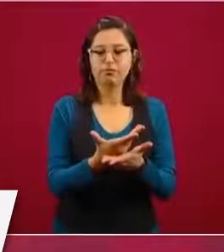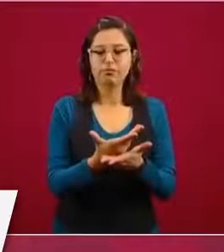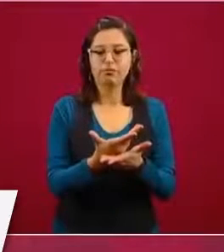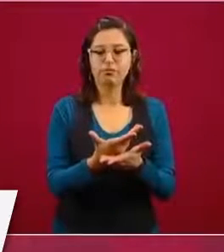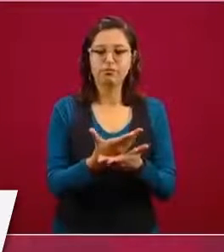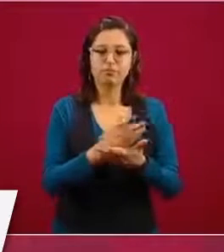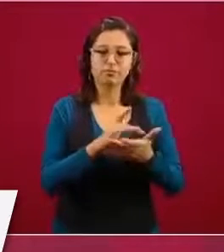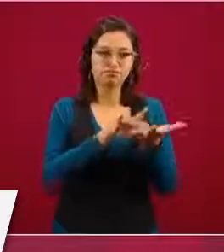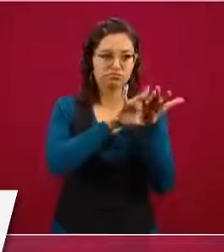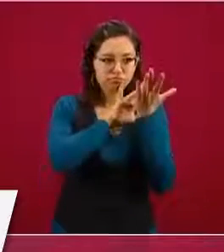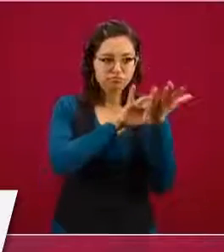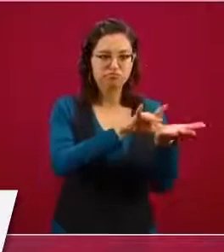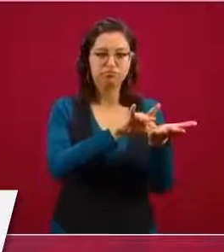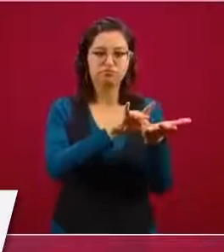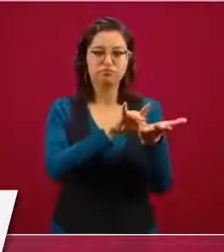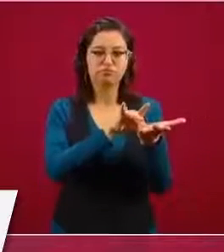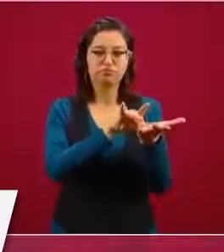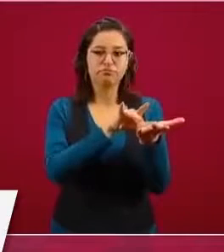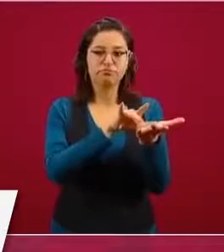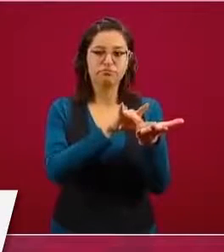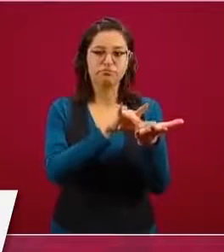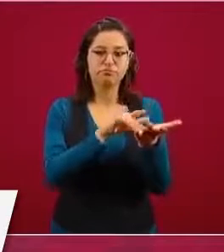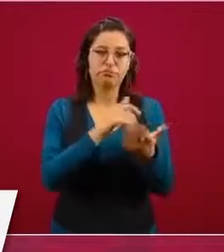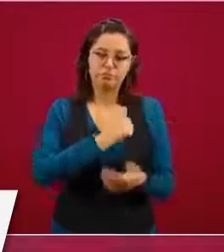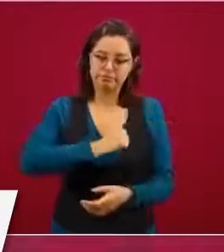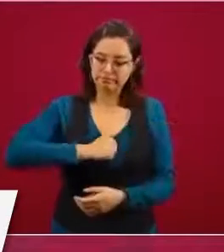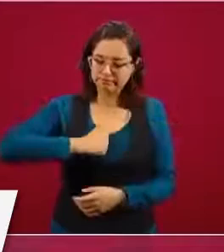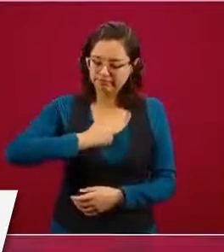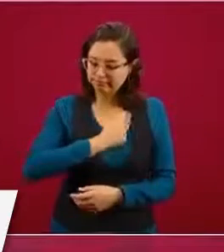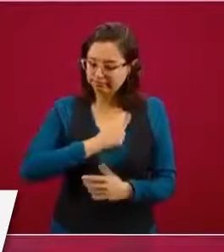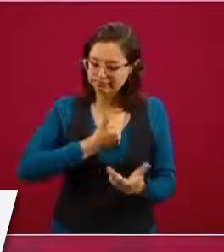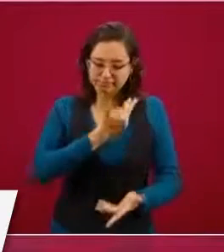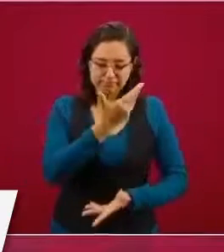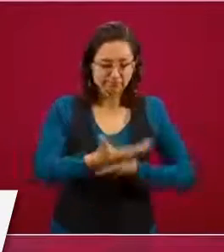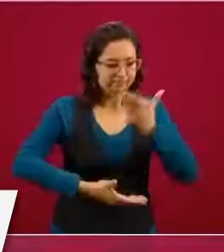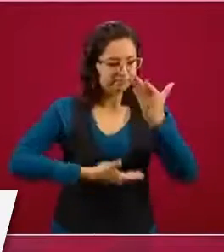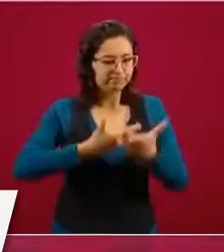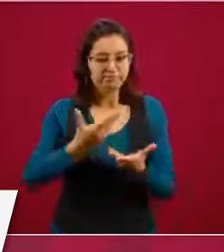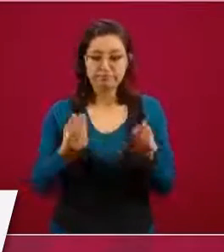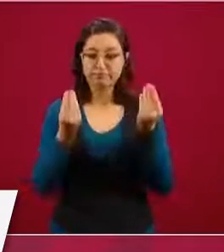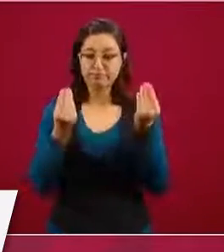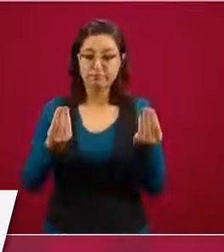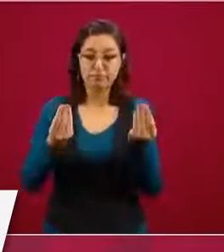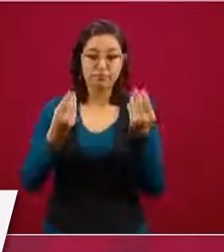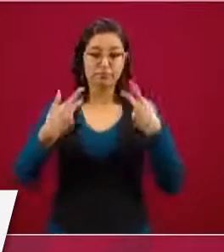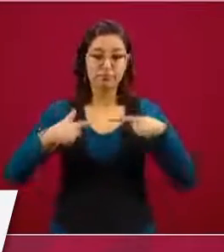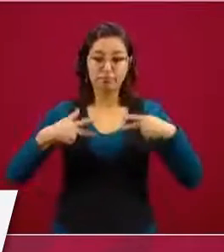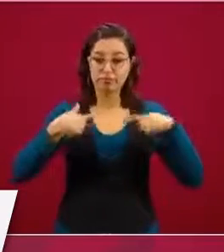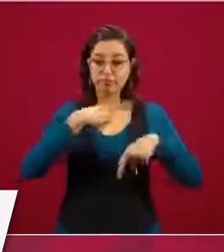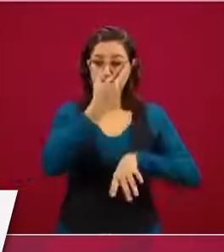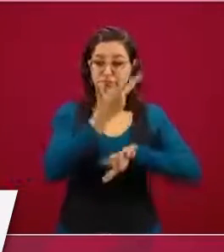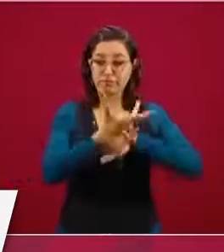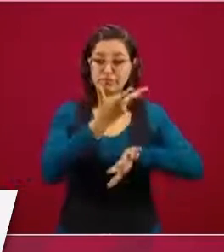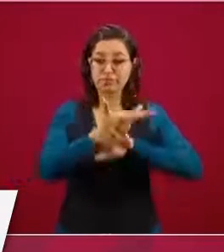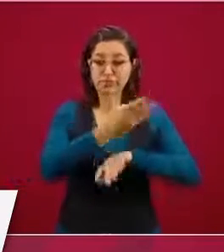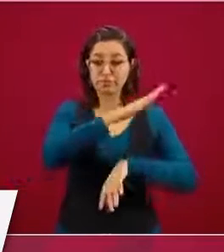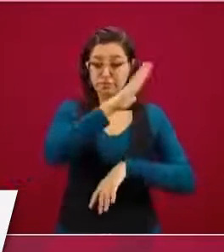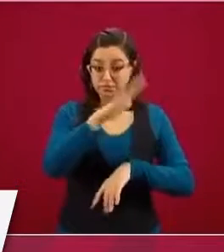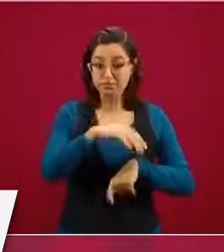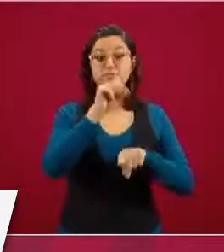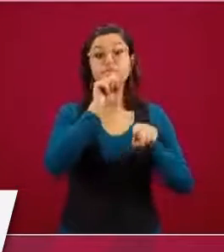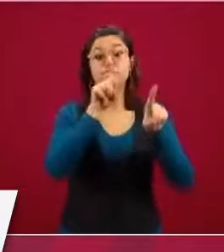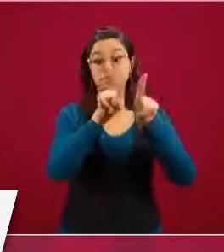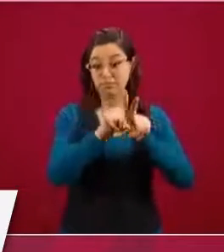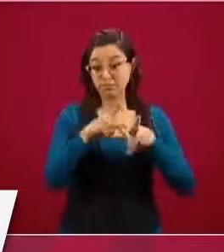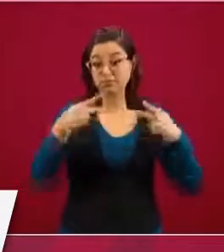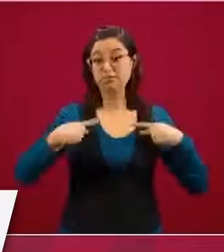solidaridad y nuestras condolencias, porque han perdido la vida muchos estadounidenses, mexicanos también,